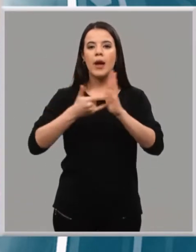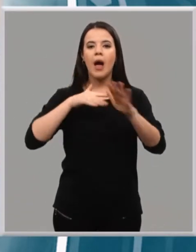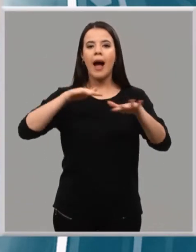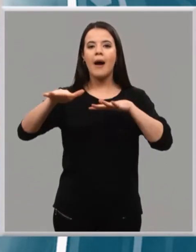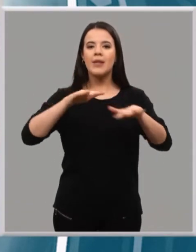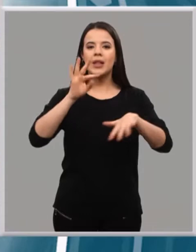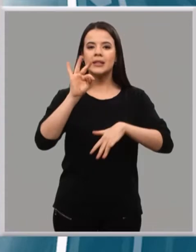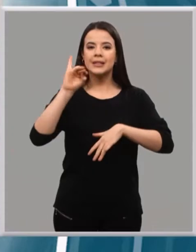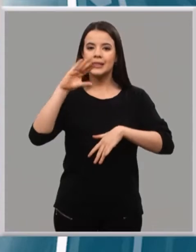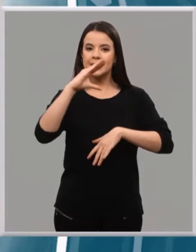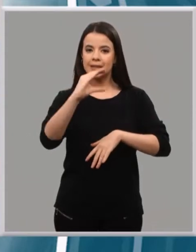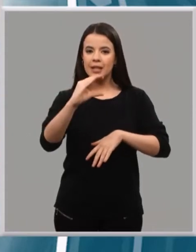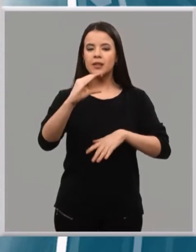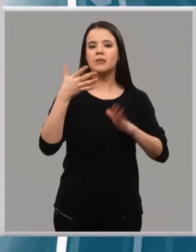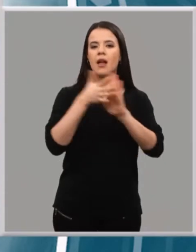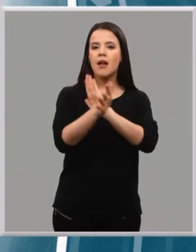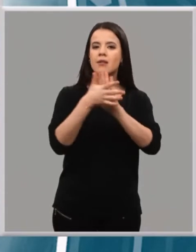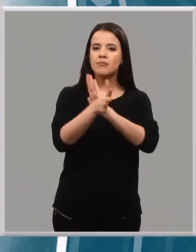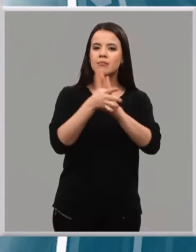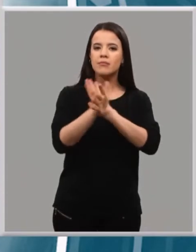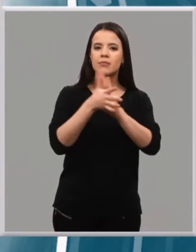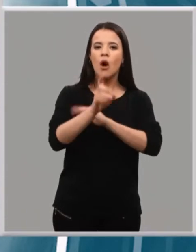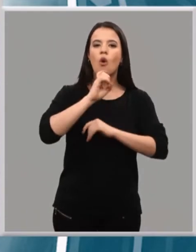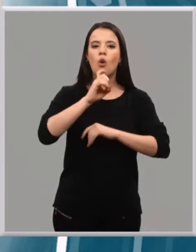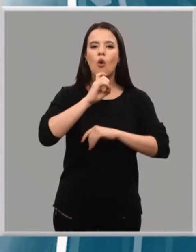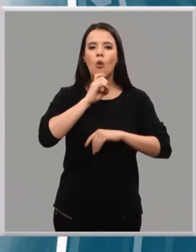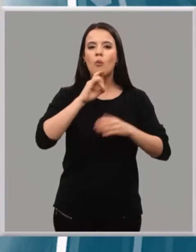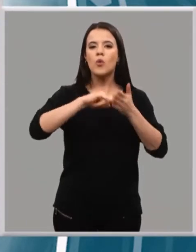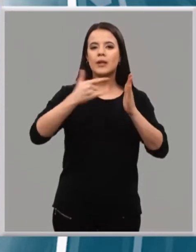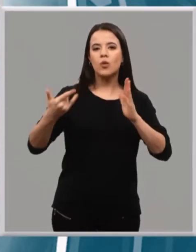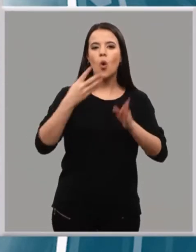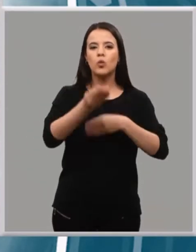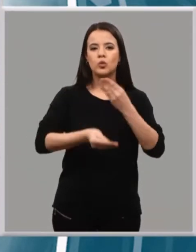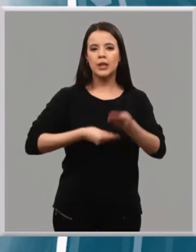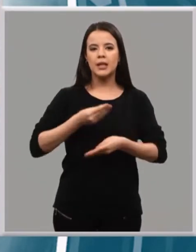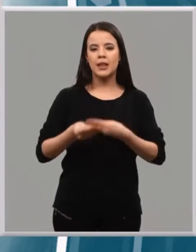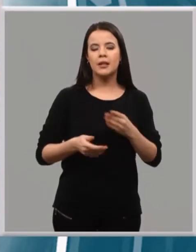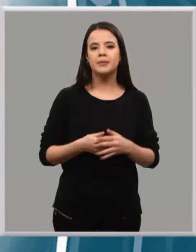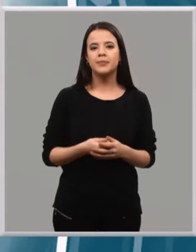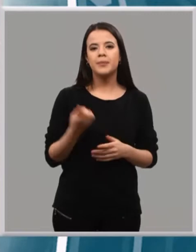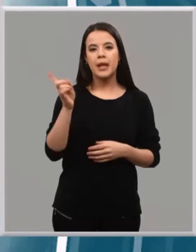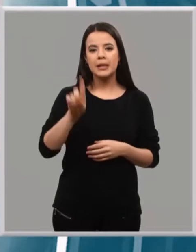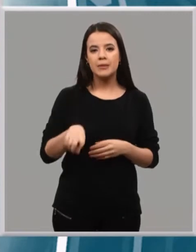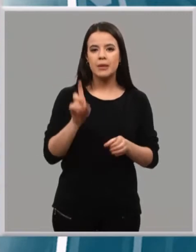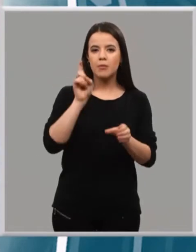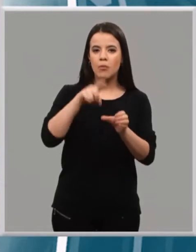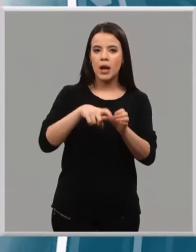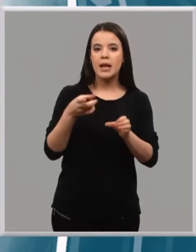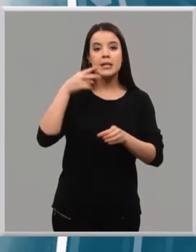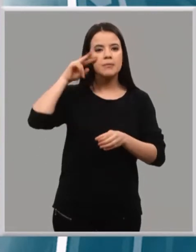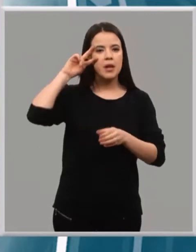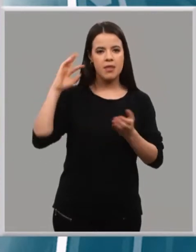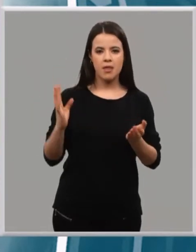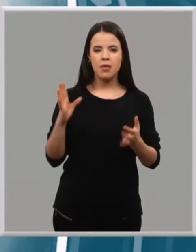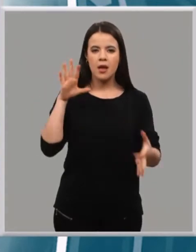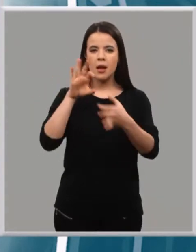Aquí Martín les explica cómo promueven la competencia digital. Incorporamos también la experiencia AvanzaTIC, que tiene que ver